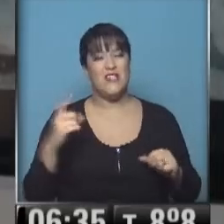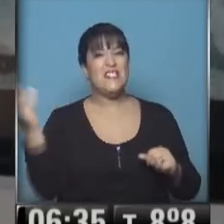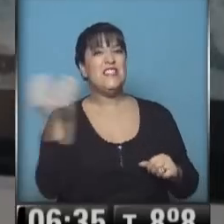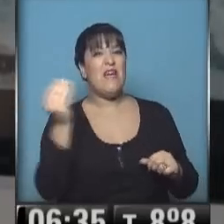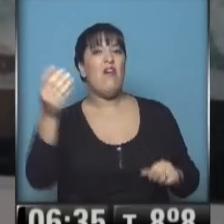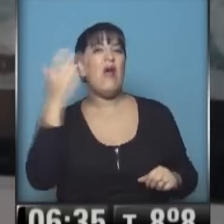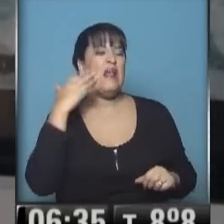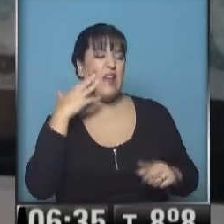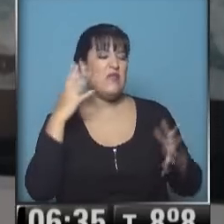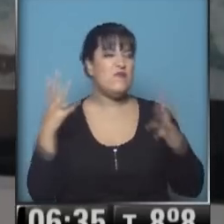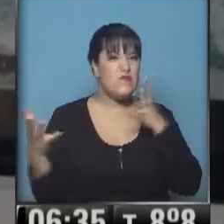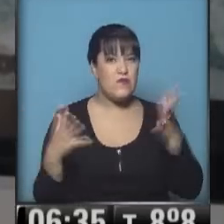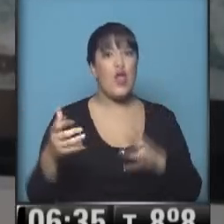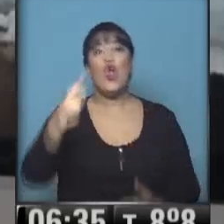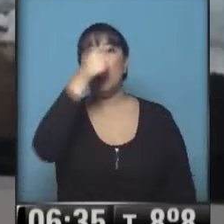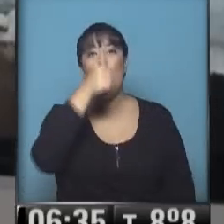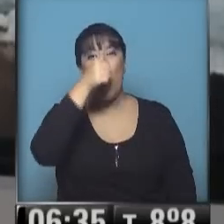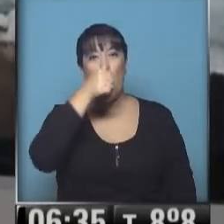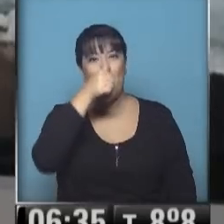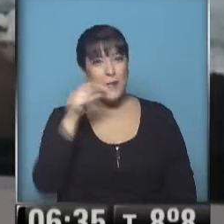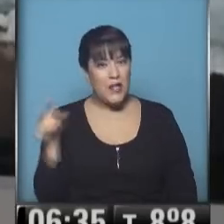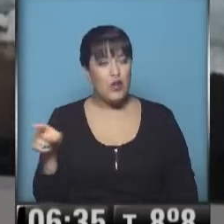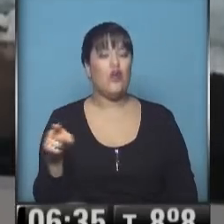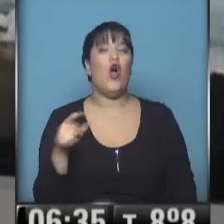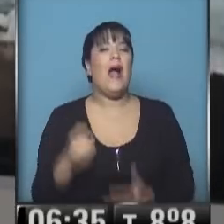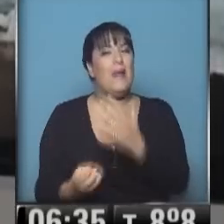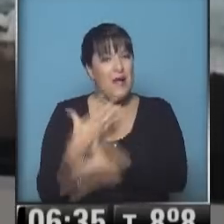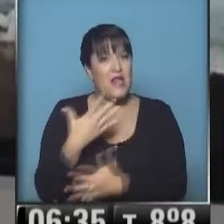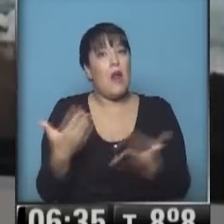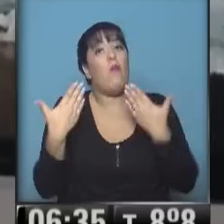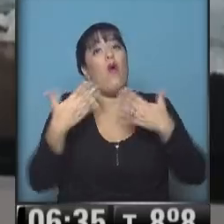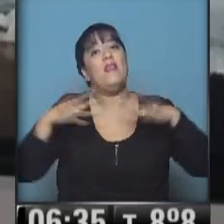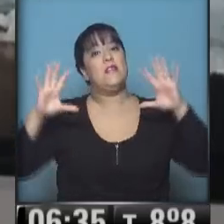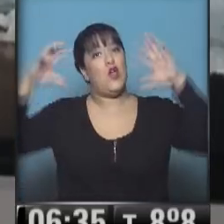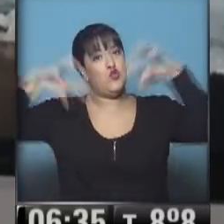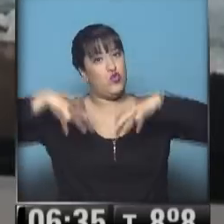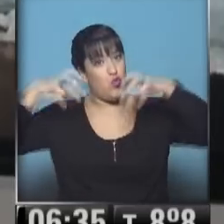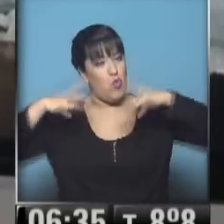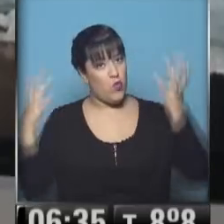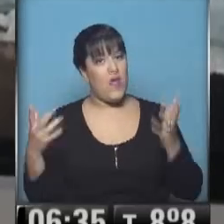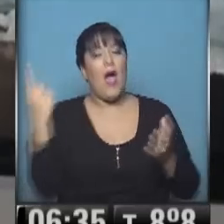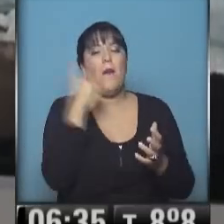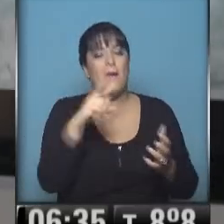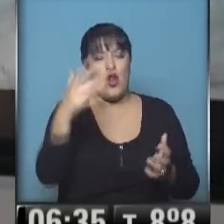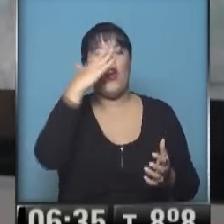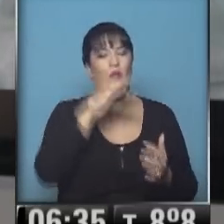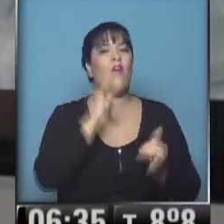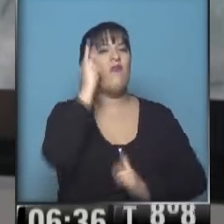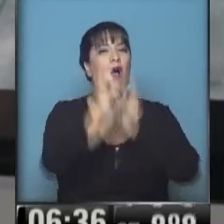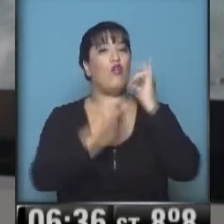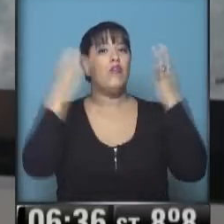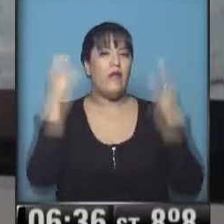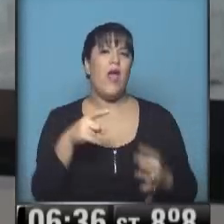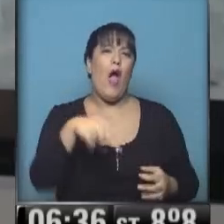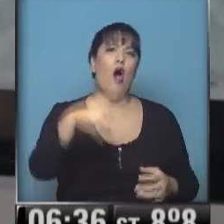sábado y el domingo en las primeras horas. No podemos descartar alguna lluvia, pero lo vamos a ir revisando en lo que queda de la semana. Todavía no nos